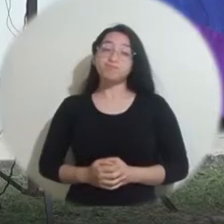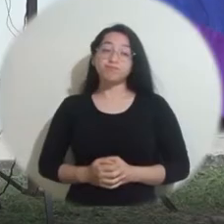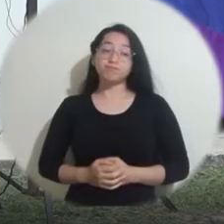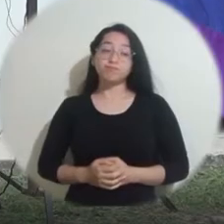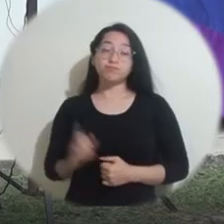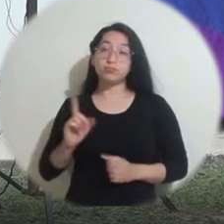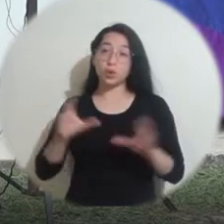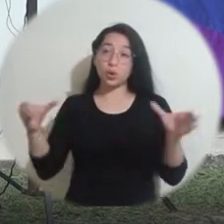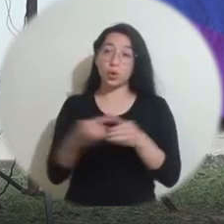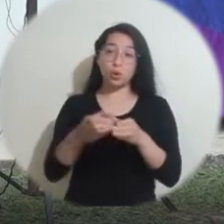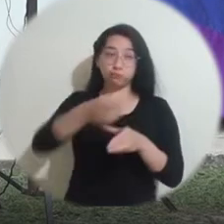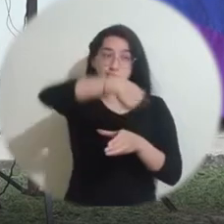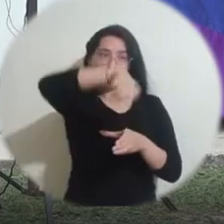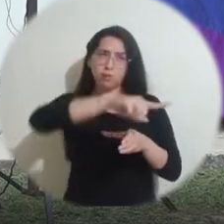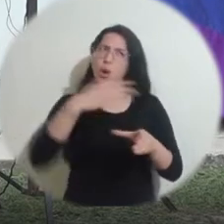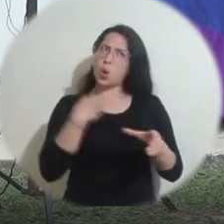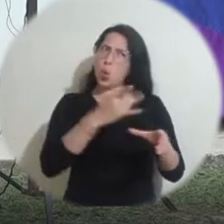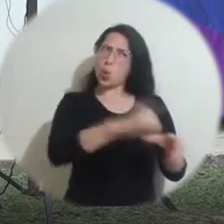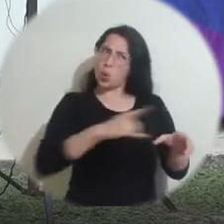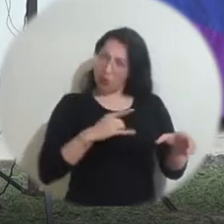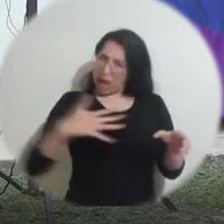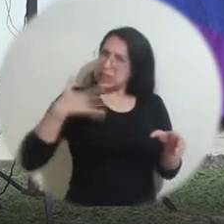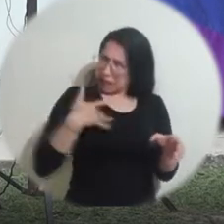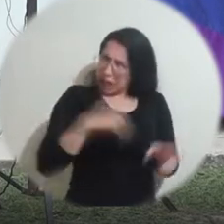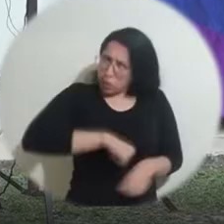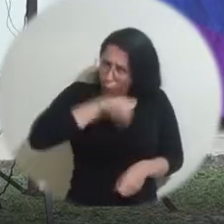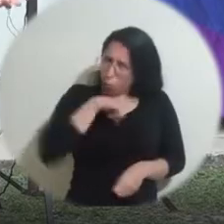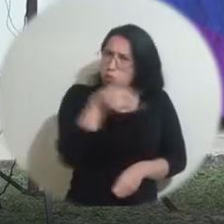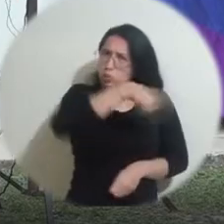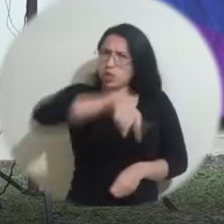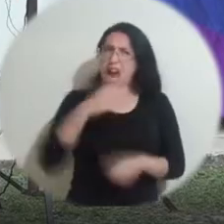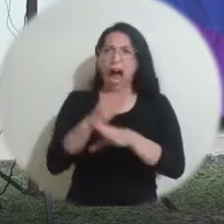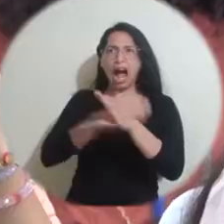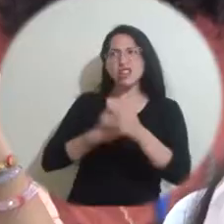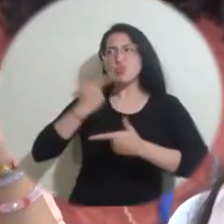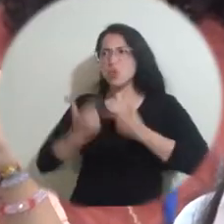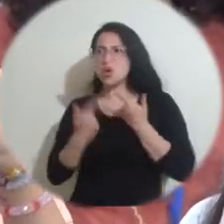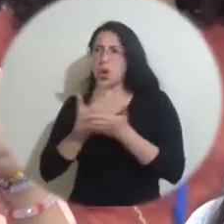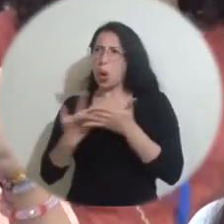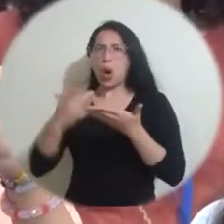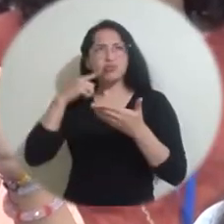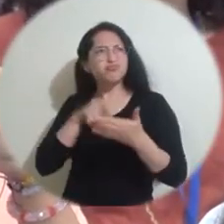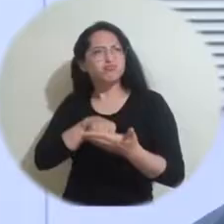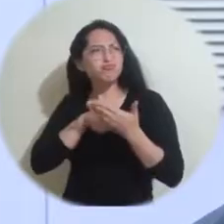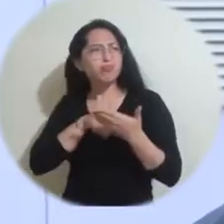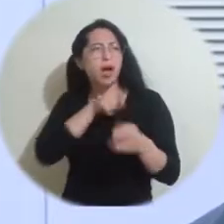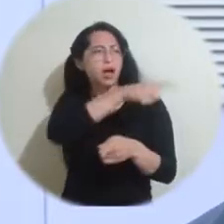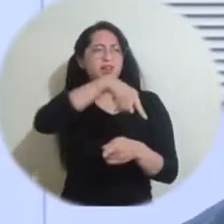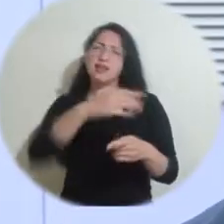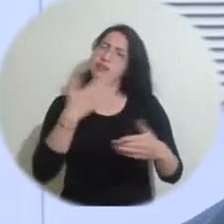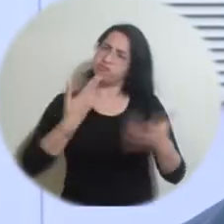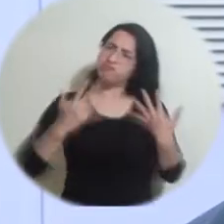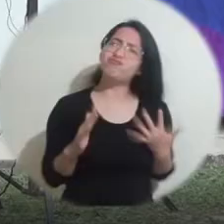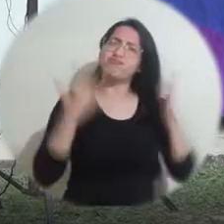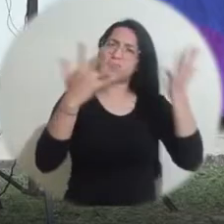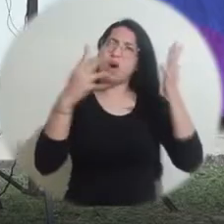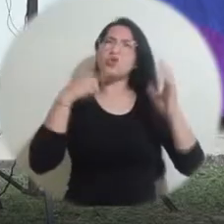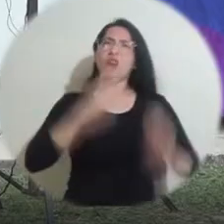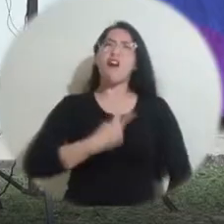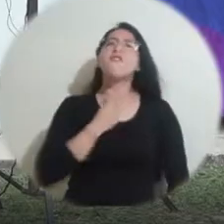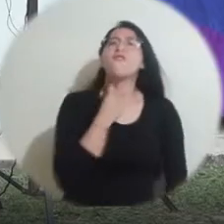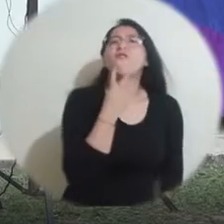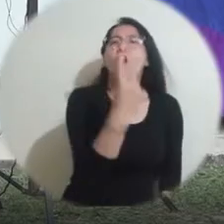Como colectivo, siéntanse orgullosos de la lucha quienes han estado antes que ustedes. Felicitarlos por alzar la voz,